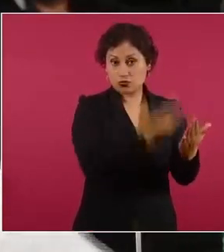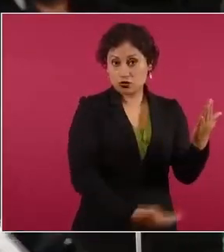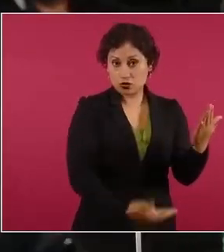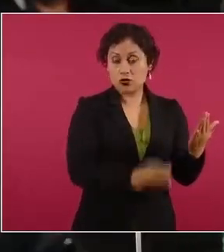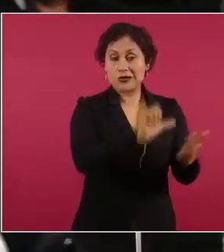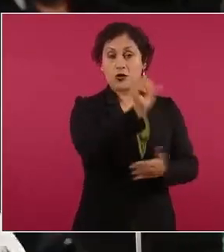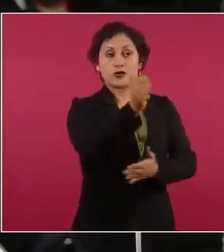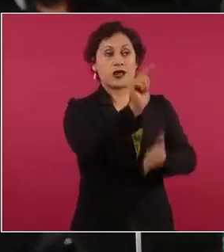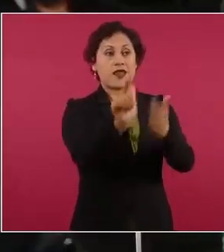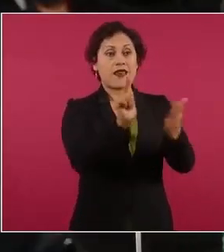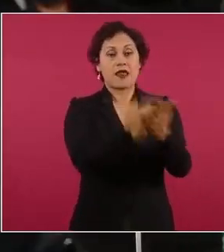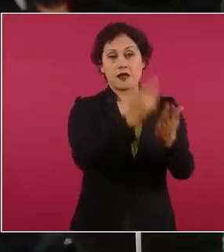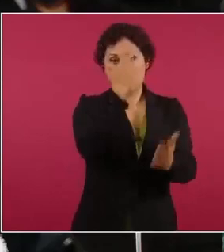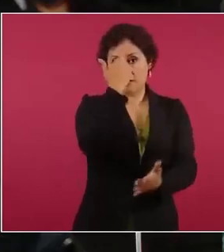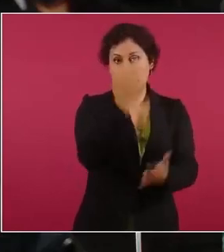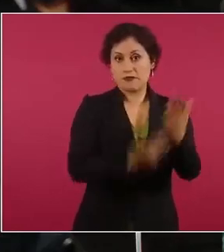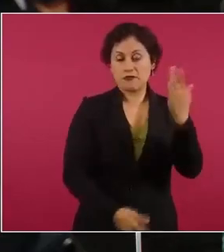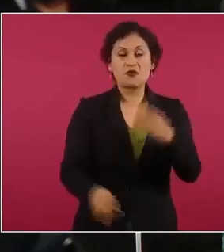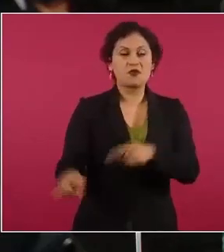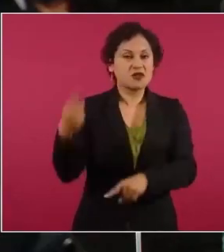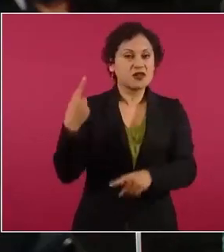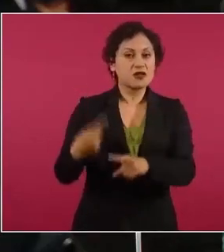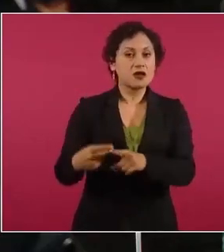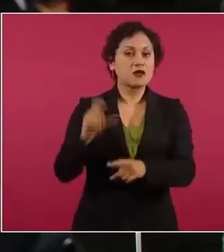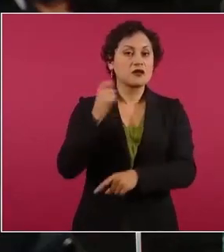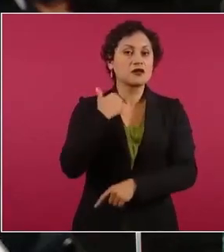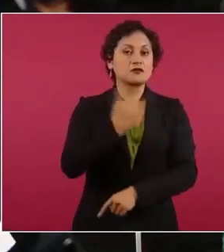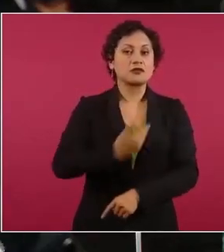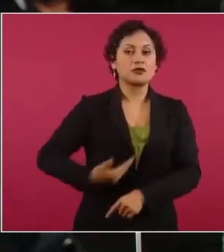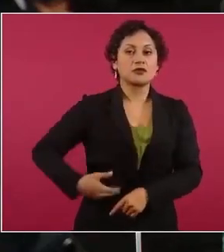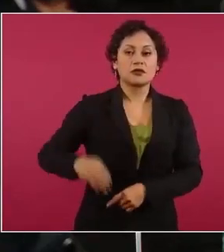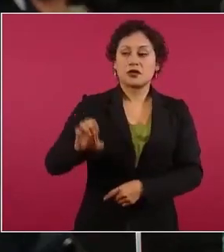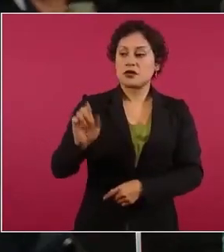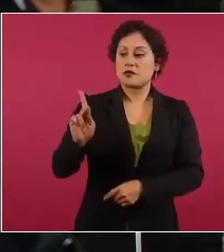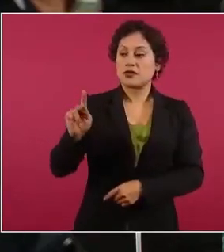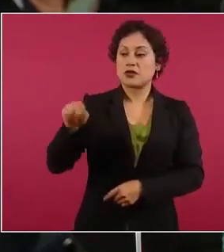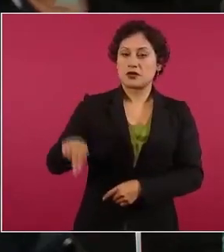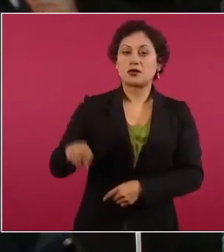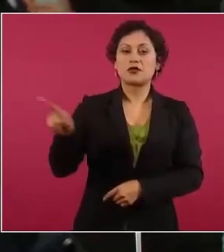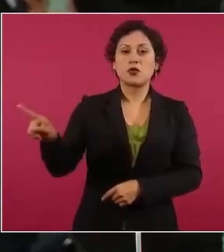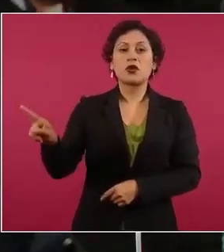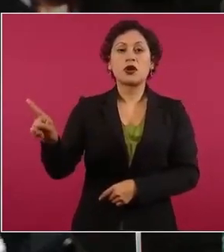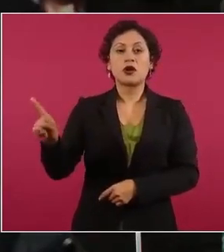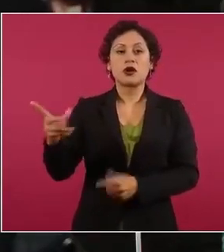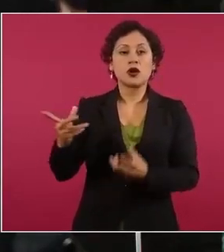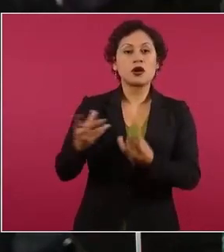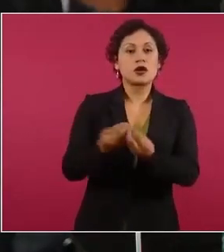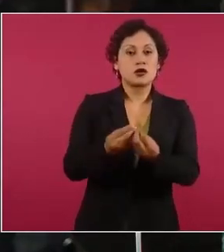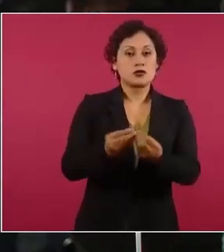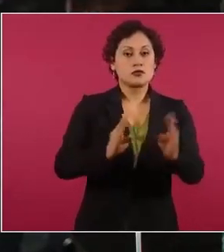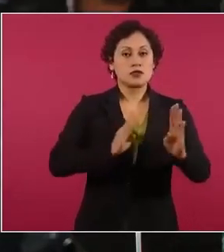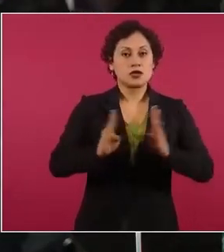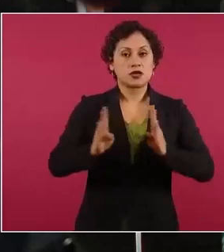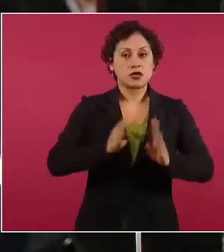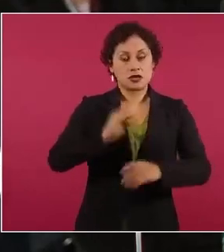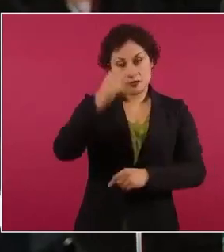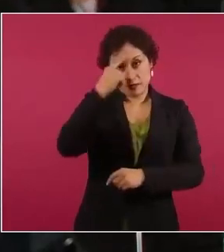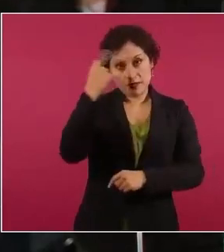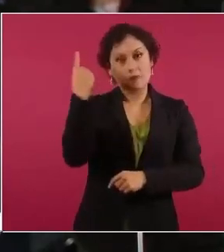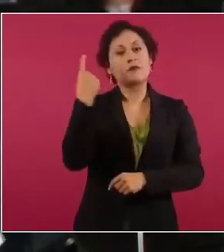de leyes y Calderón prácticamente sometió al ejército para que actuara al margen de la ley